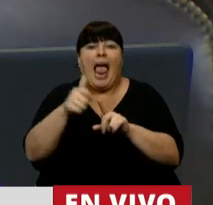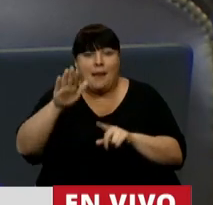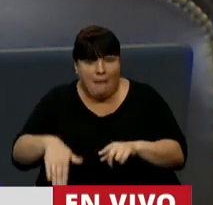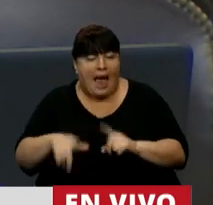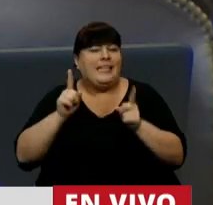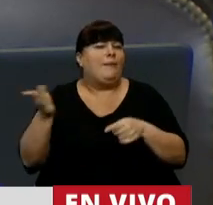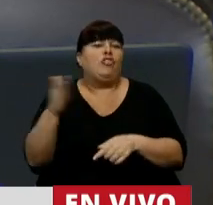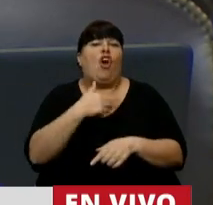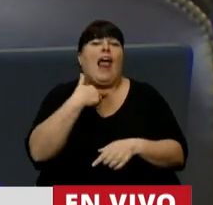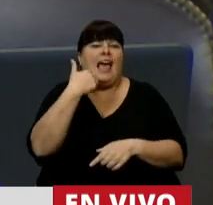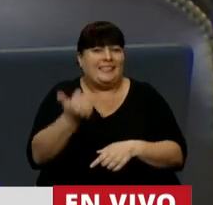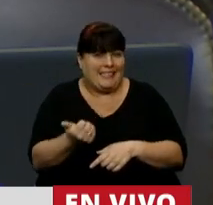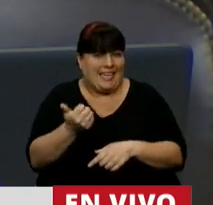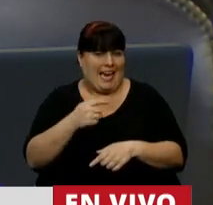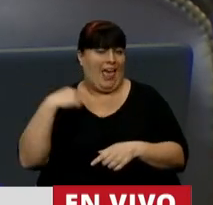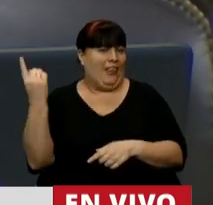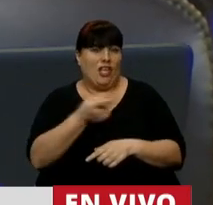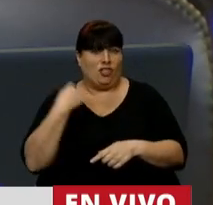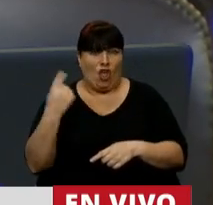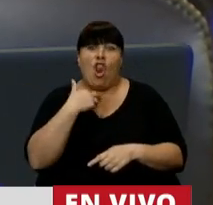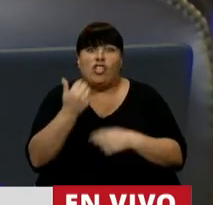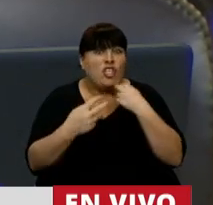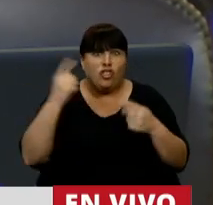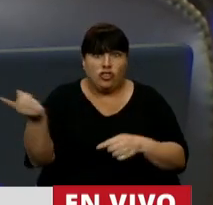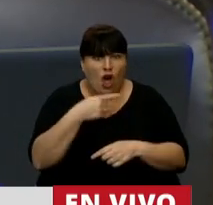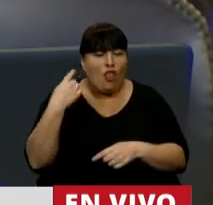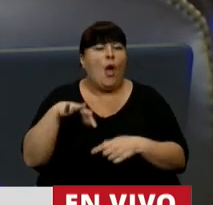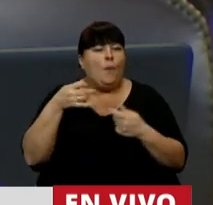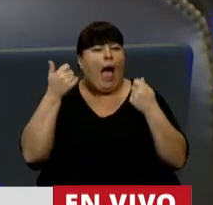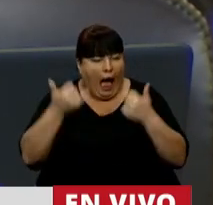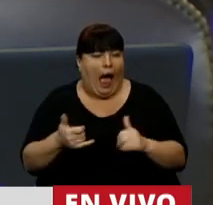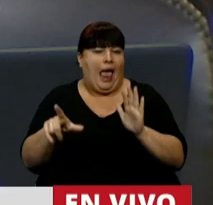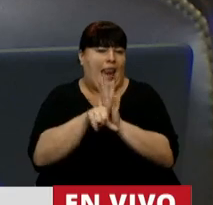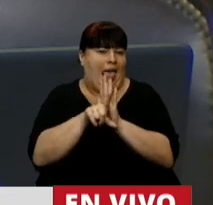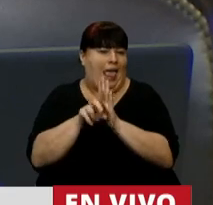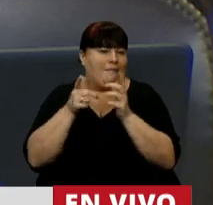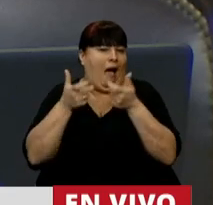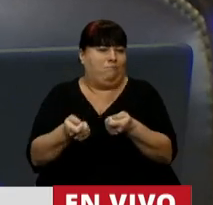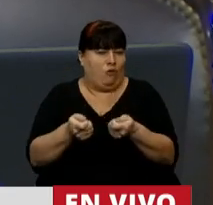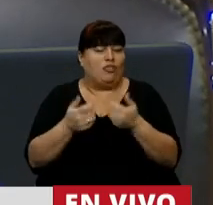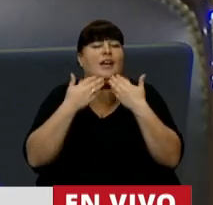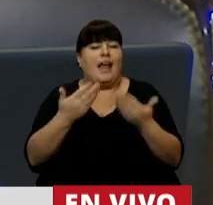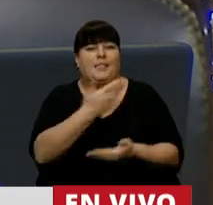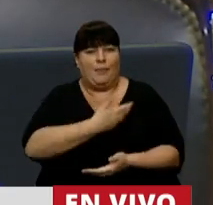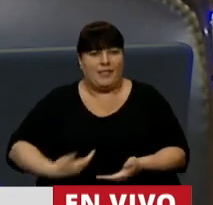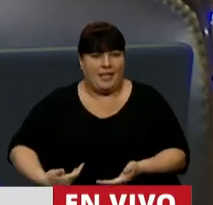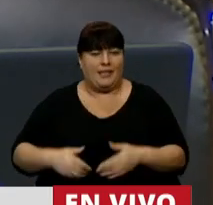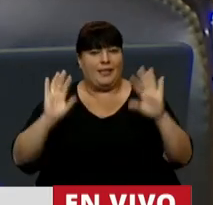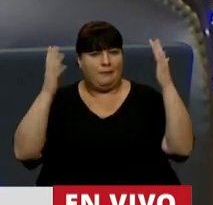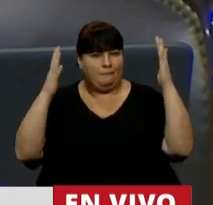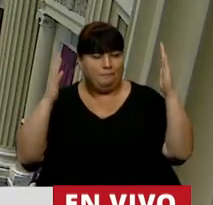y todas las hijas de todas y de todos nosotros van a estar amparadas con esta ley. Muchas gracias, señor presidente.